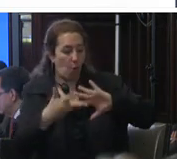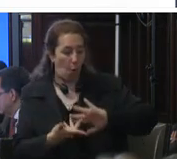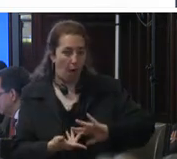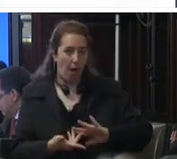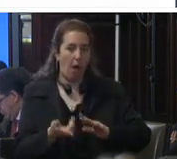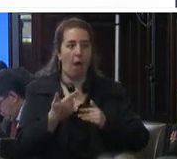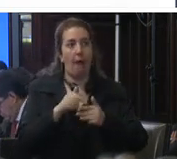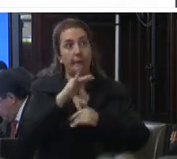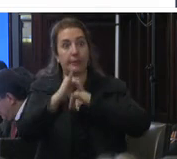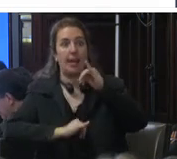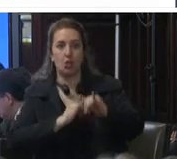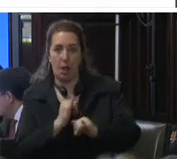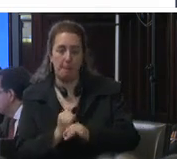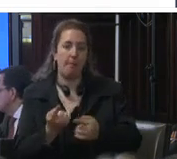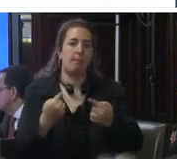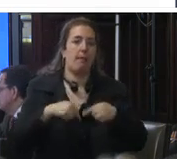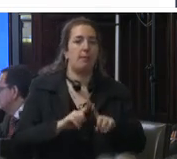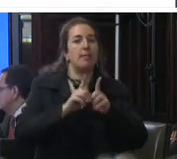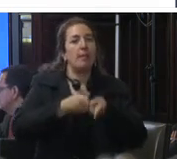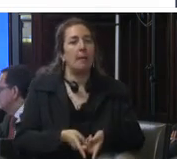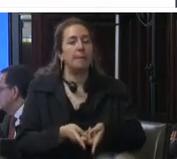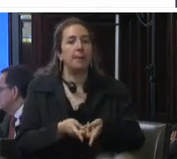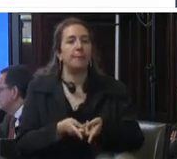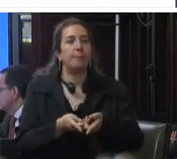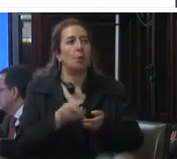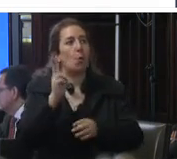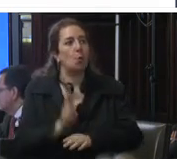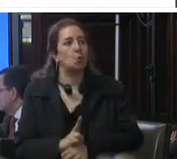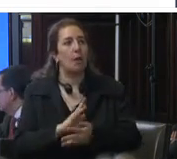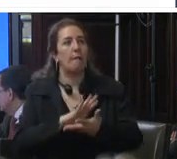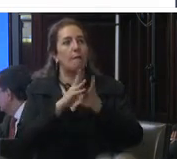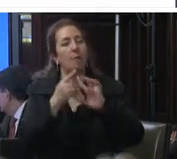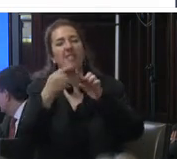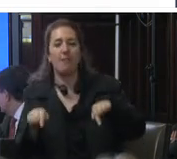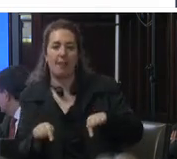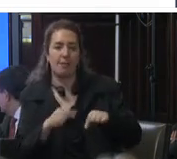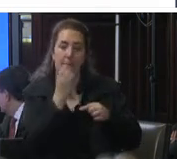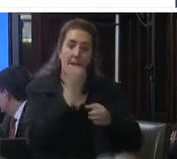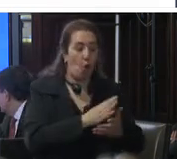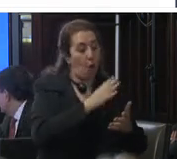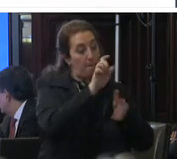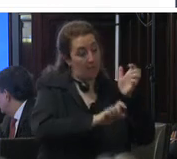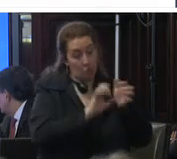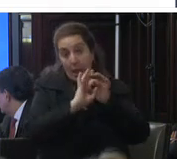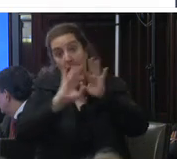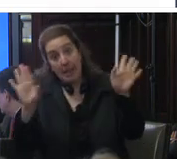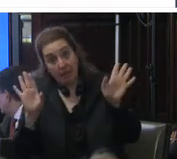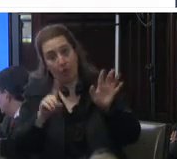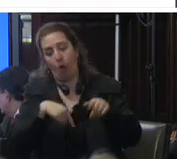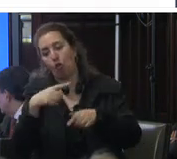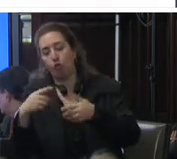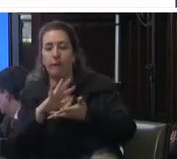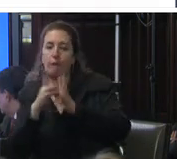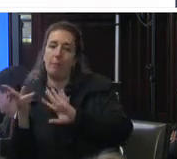internacionales en la materia para hacer énfasis en el uso de medidas alternativas que privilegien la libertad de las personas fortalecer la